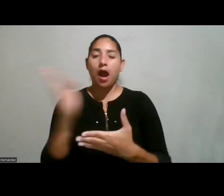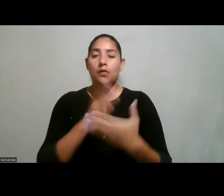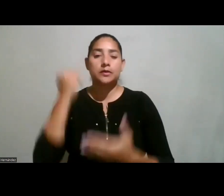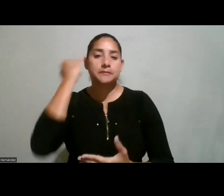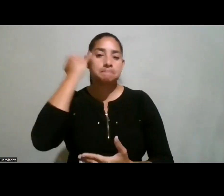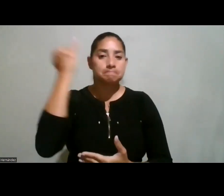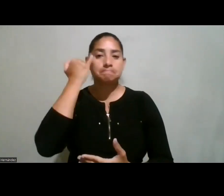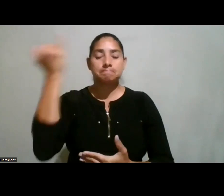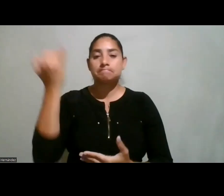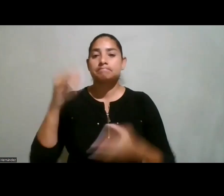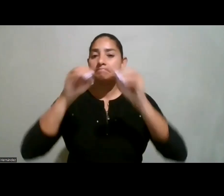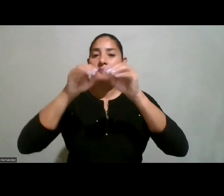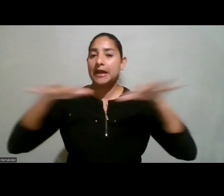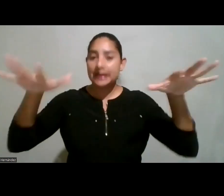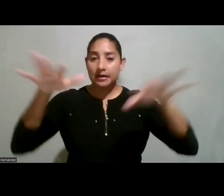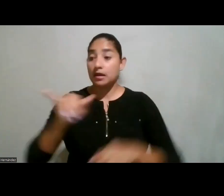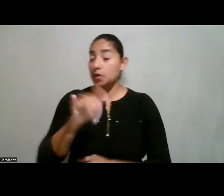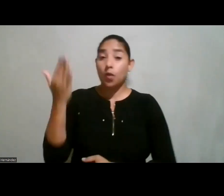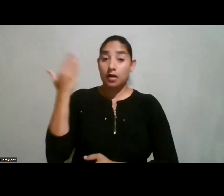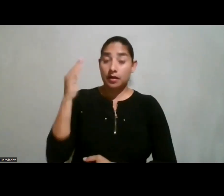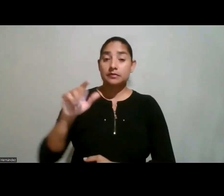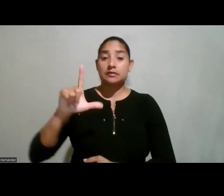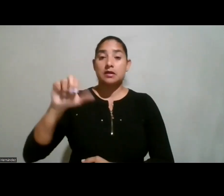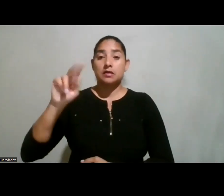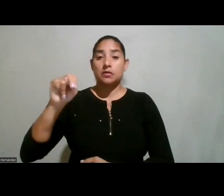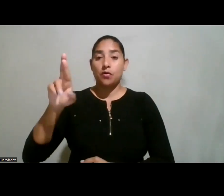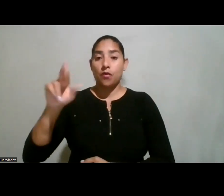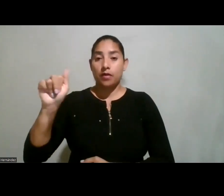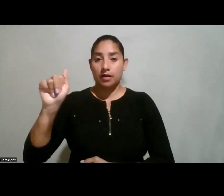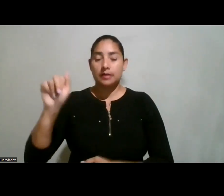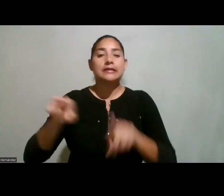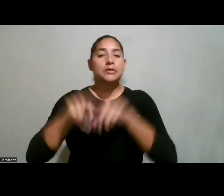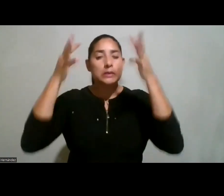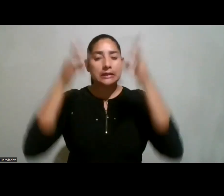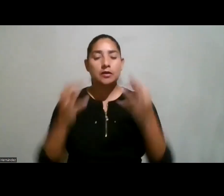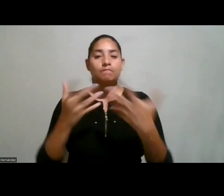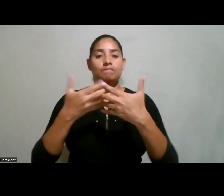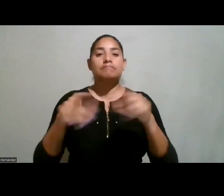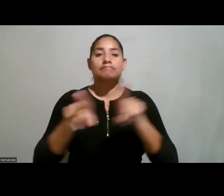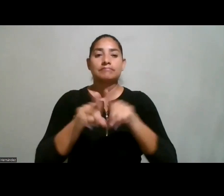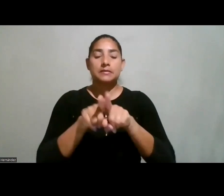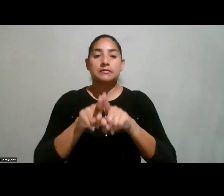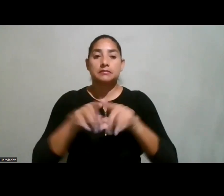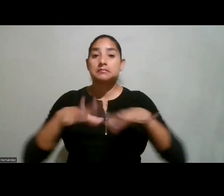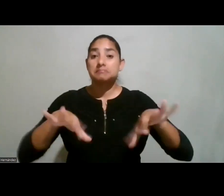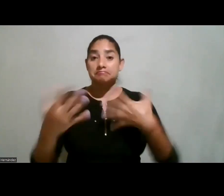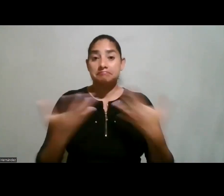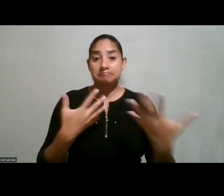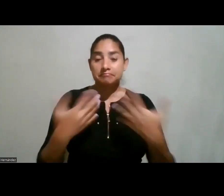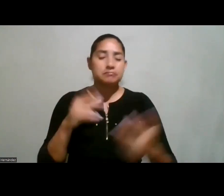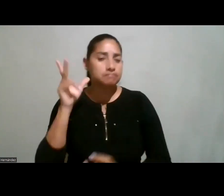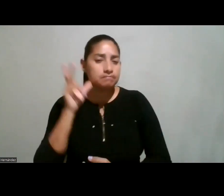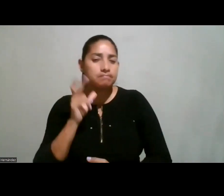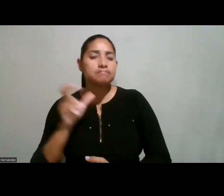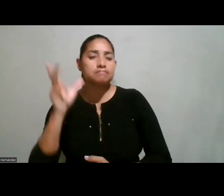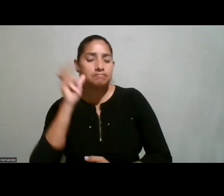generales, igual que lo hizo doña Leonora, y creo muy complementarias también en lo que estábamos escuchando